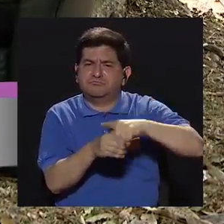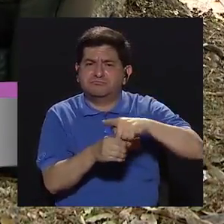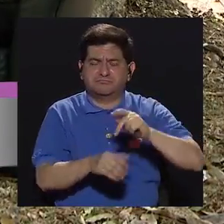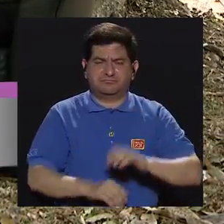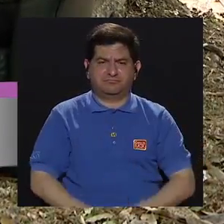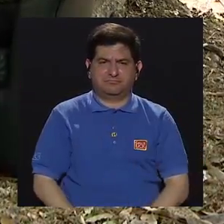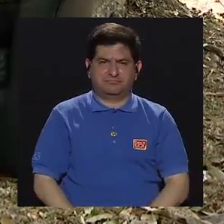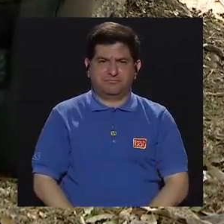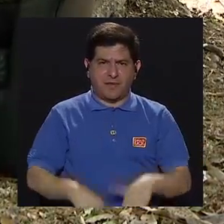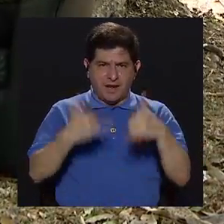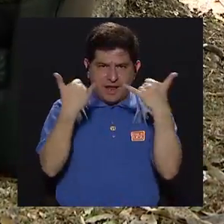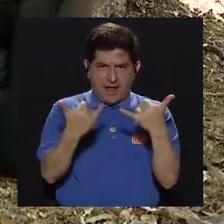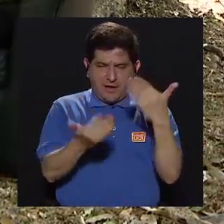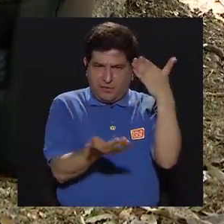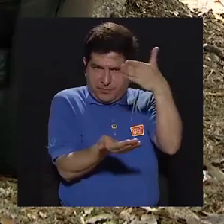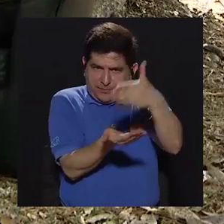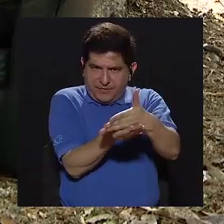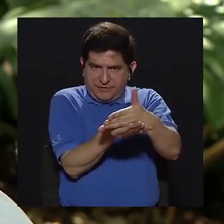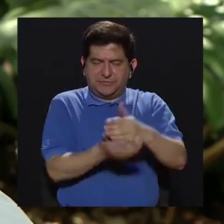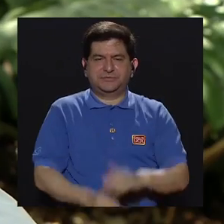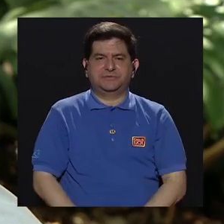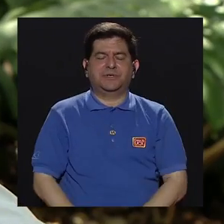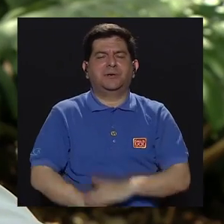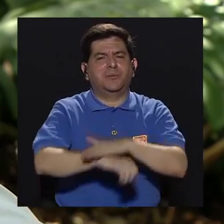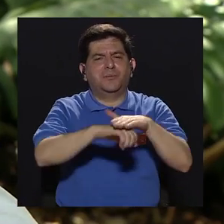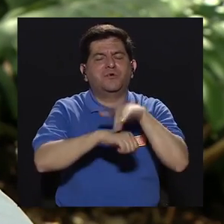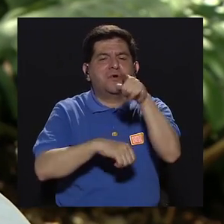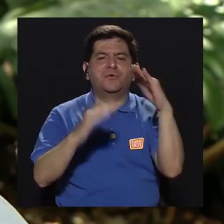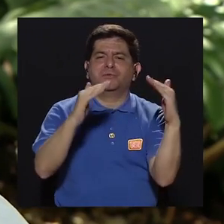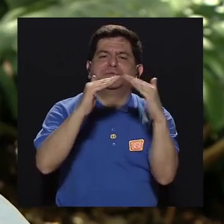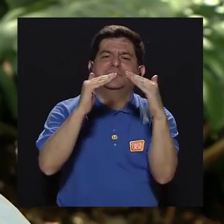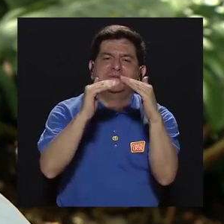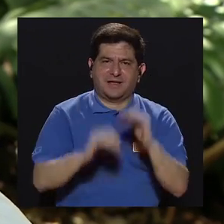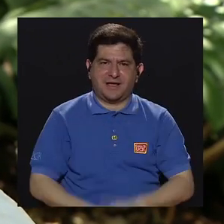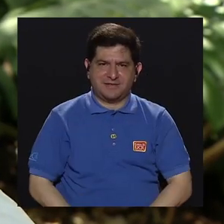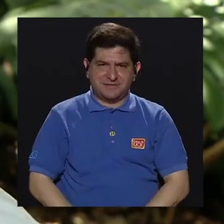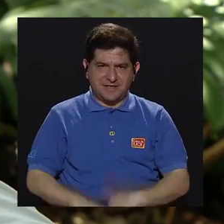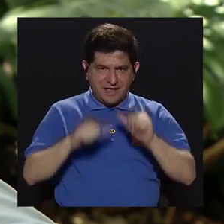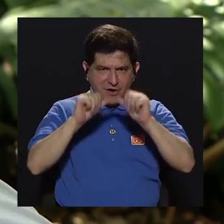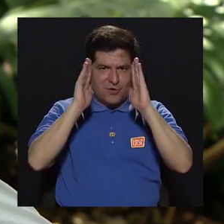vamos a hacer un corte acá y ya casi retornamos.